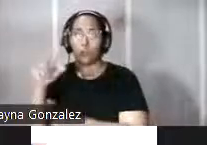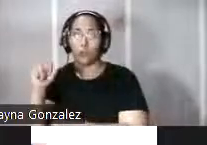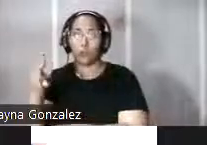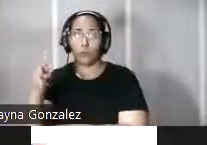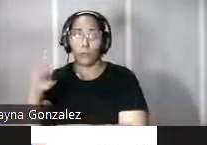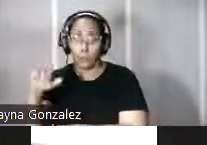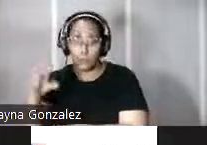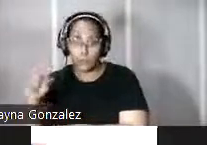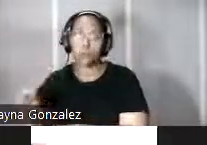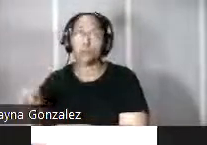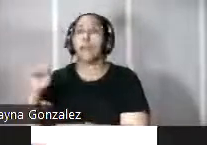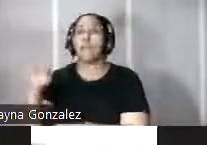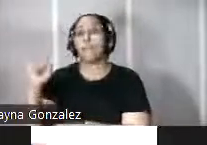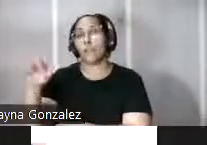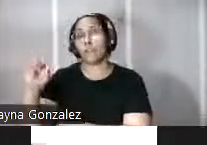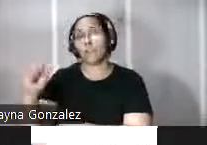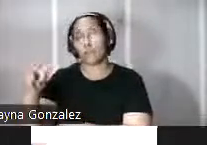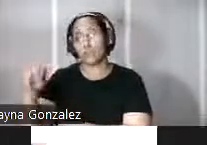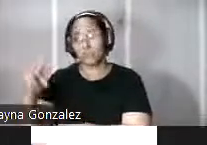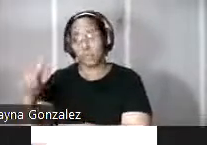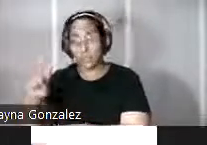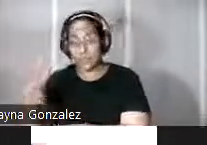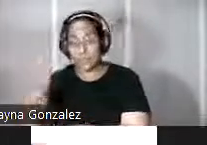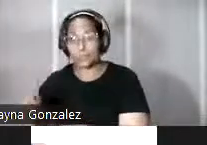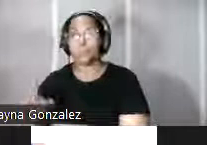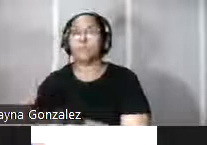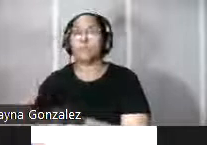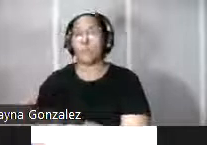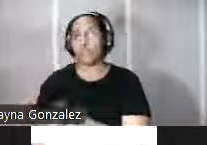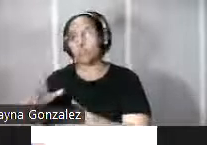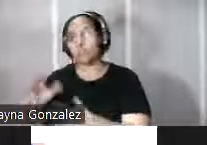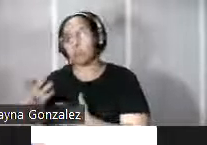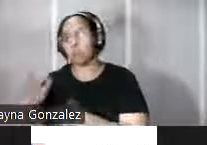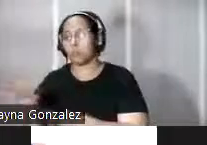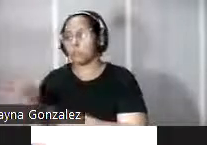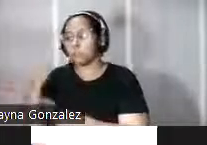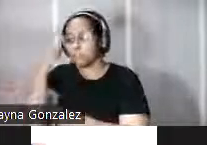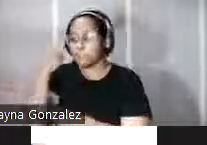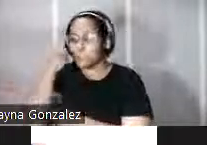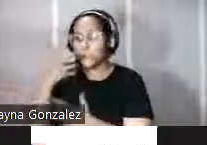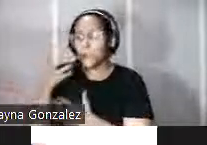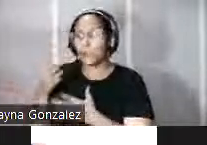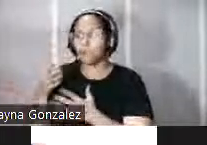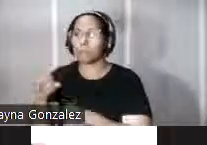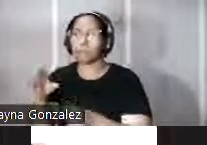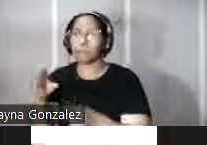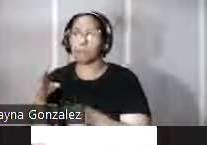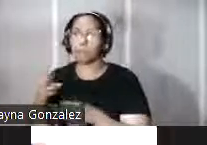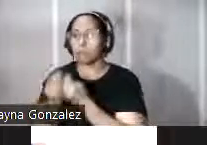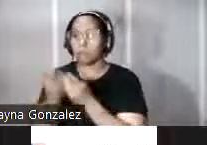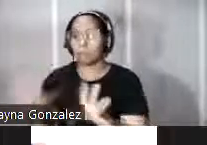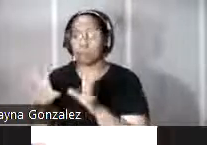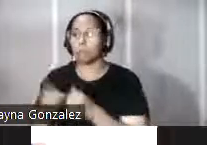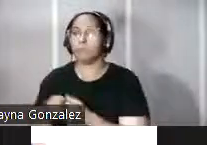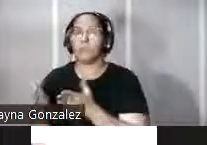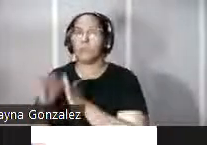Fernández de Oviedo consideraron que se trataba de una obra poco importante para la defensa de la ciudad puesto que al estar situada tan cerca de la